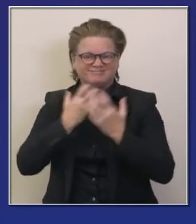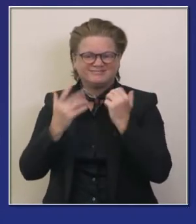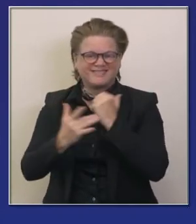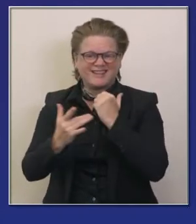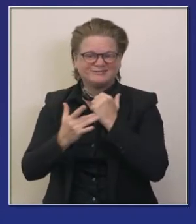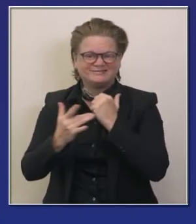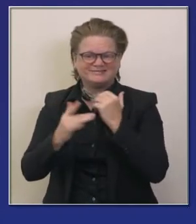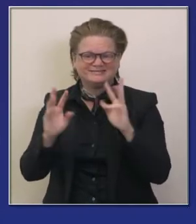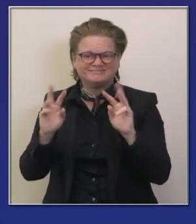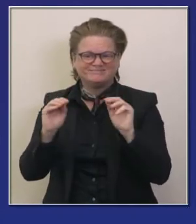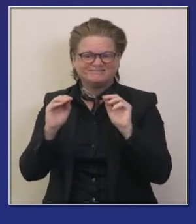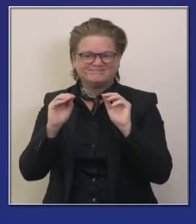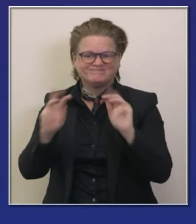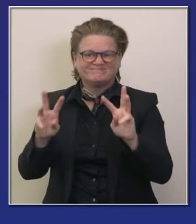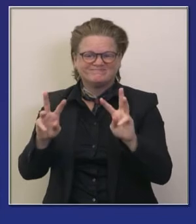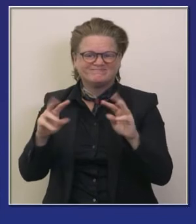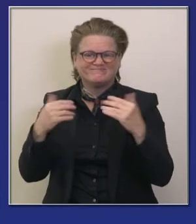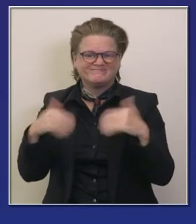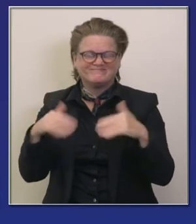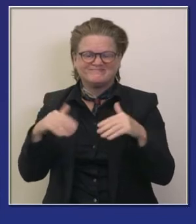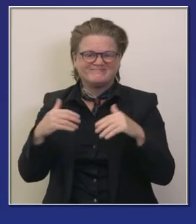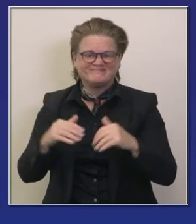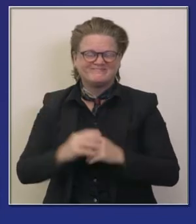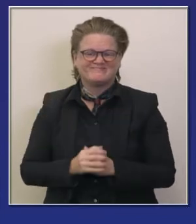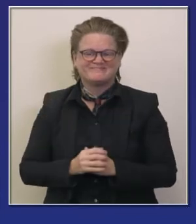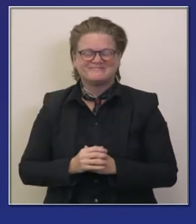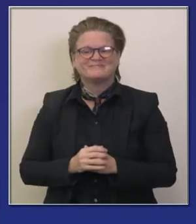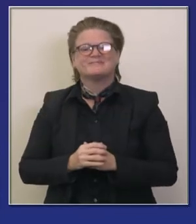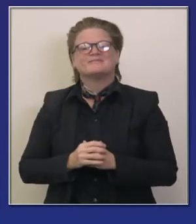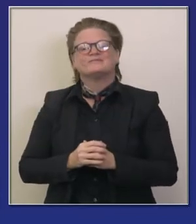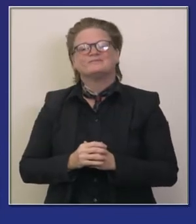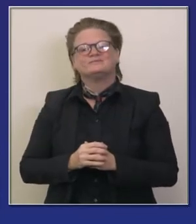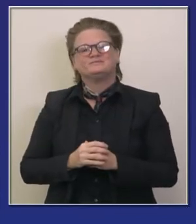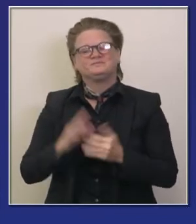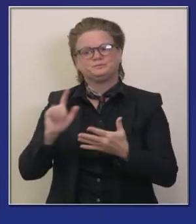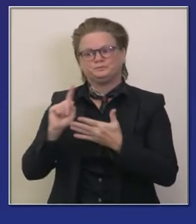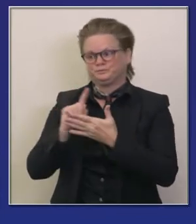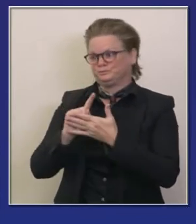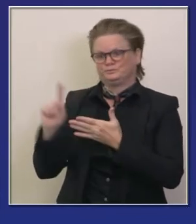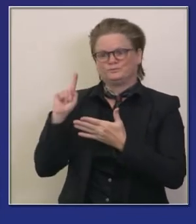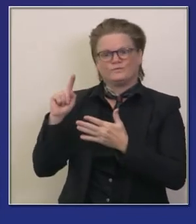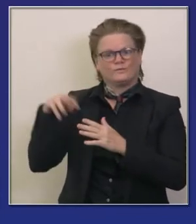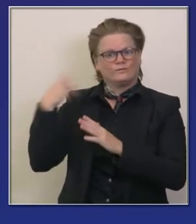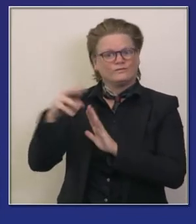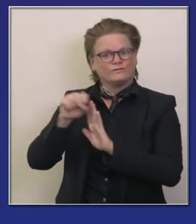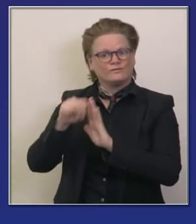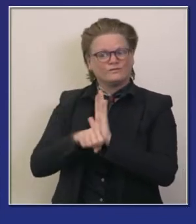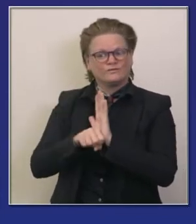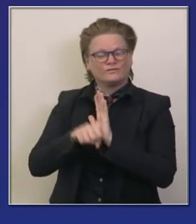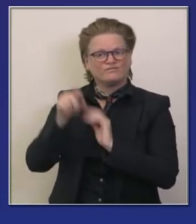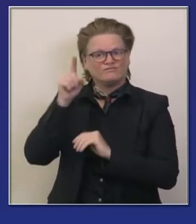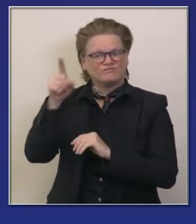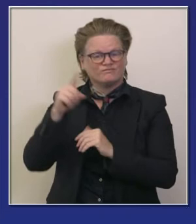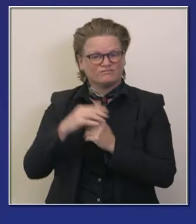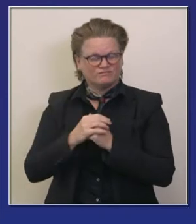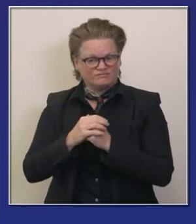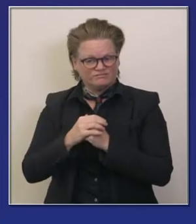decide puede usar esta aplicación la semana pasada el gobernador de Washington ofreció una